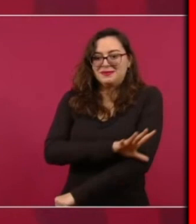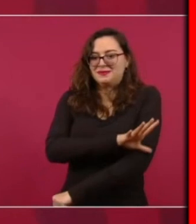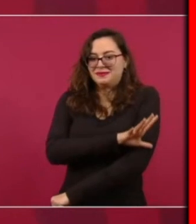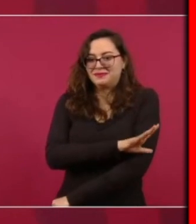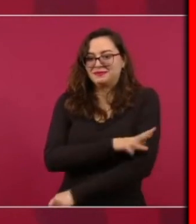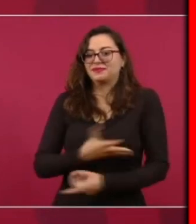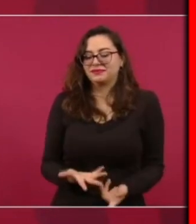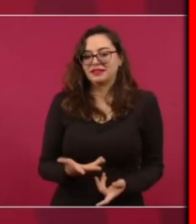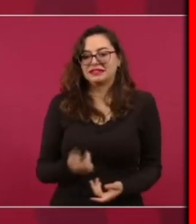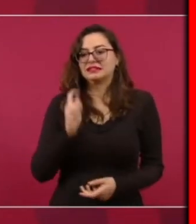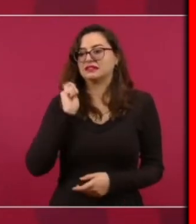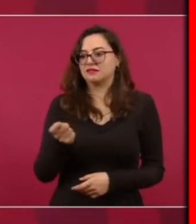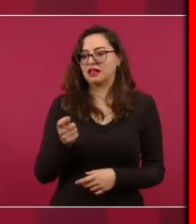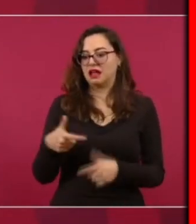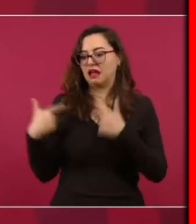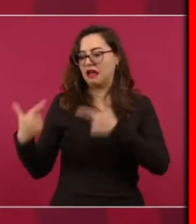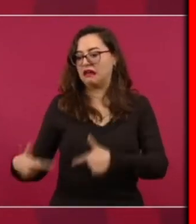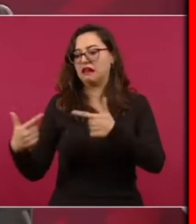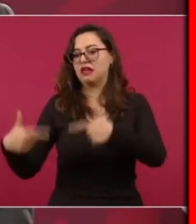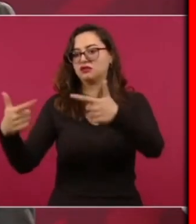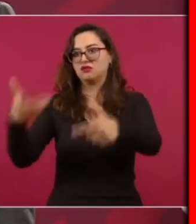es el relevo Generacional